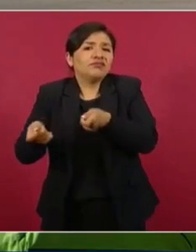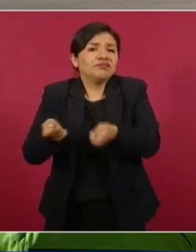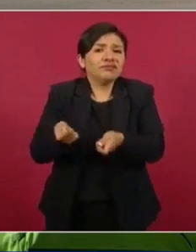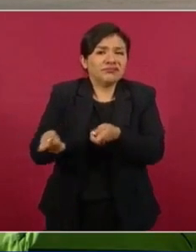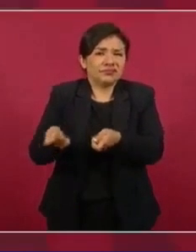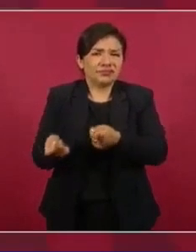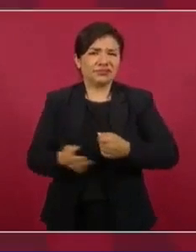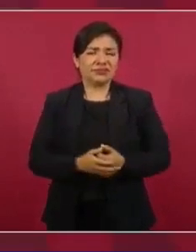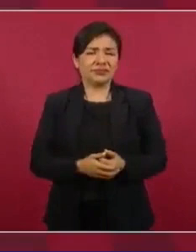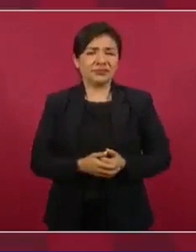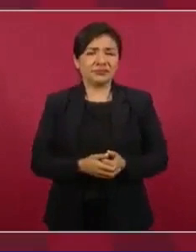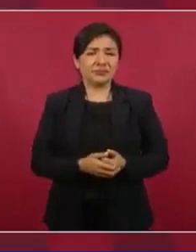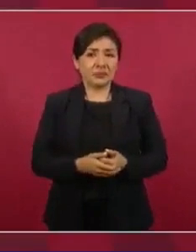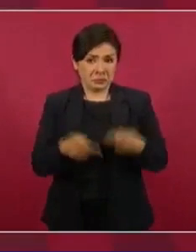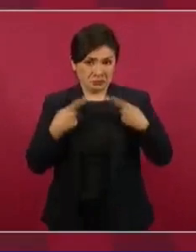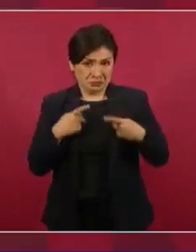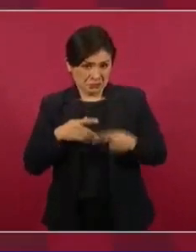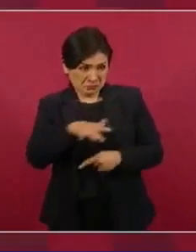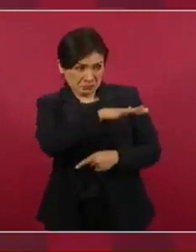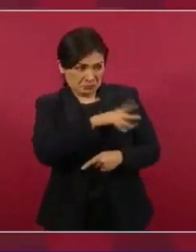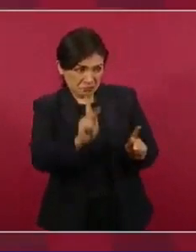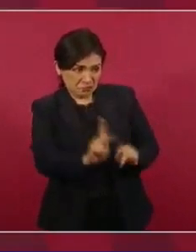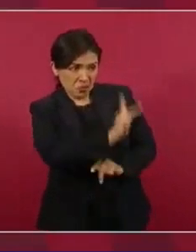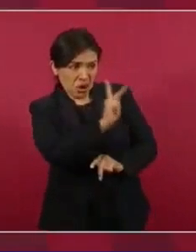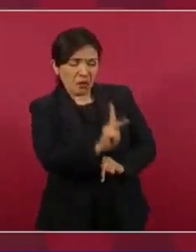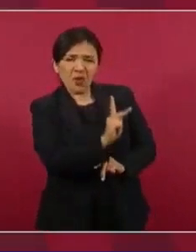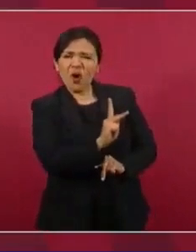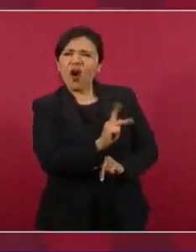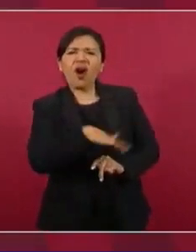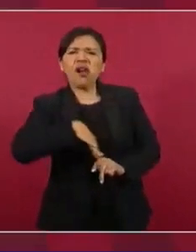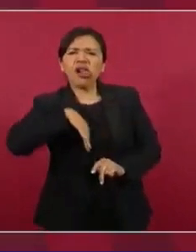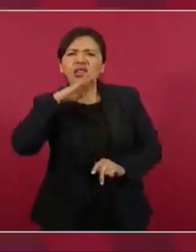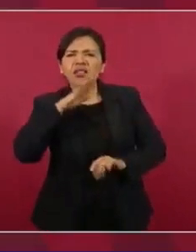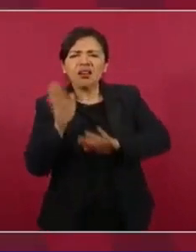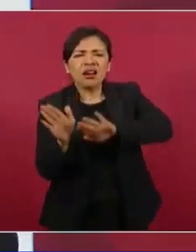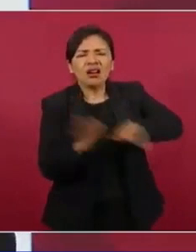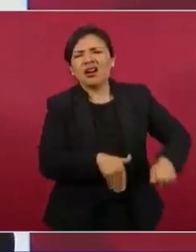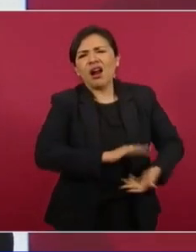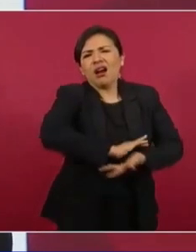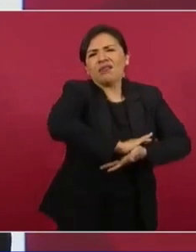el pueblo no existía, el pueblo era humillado